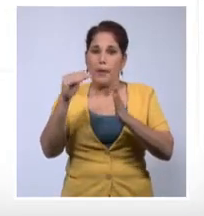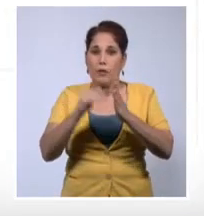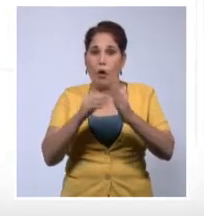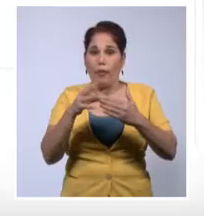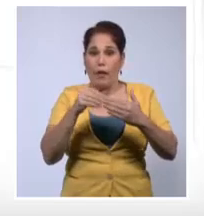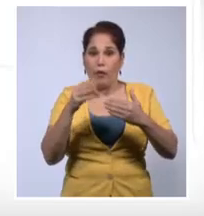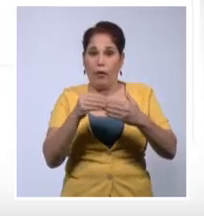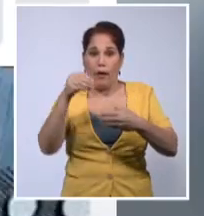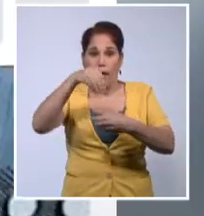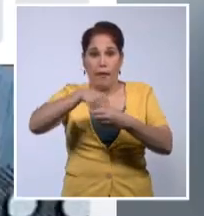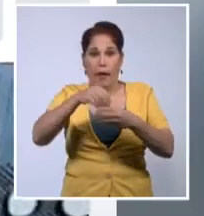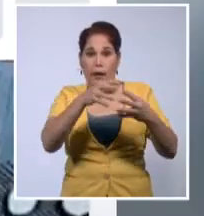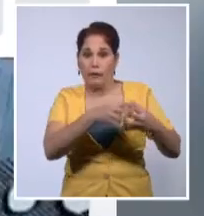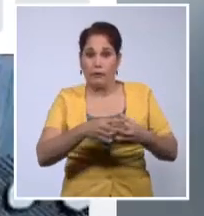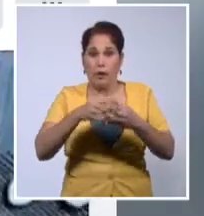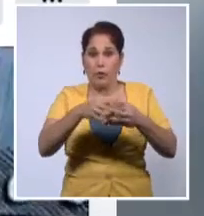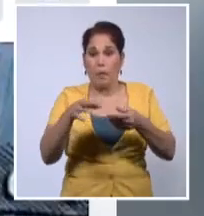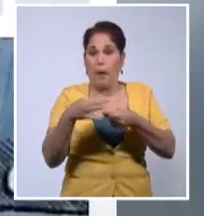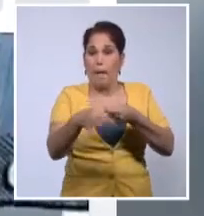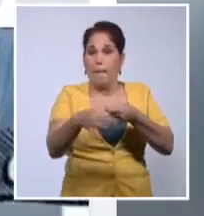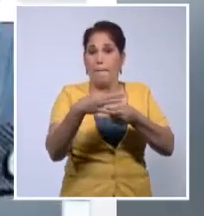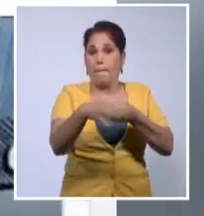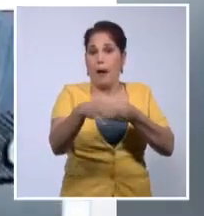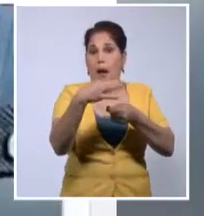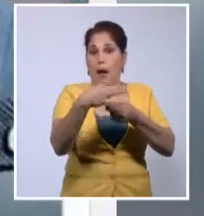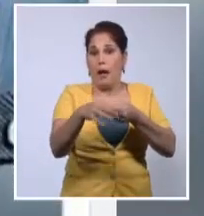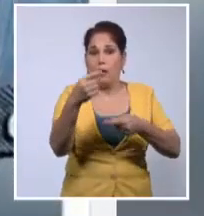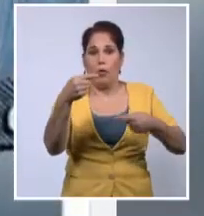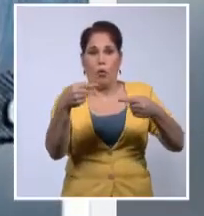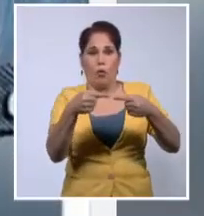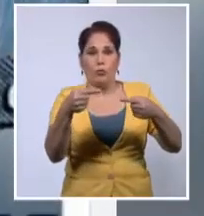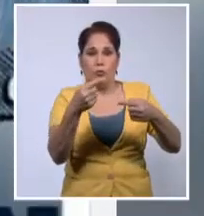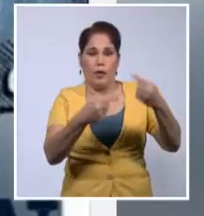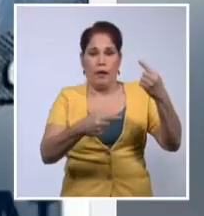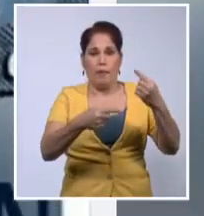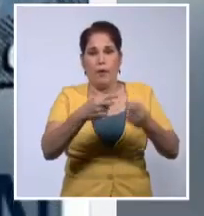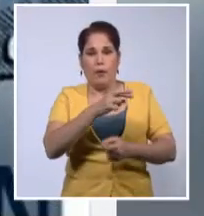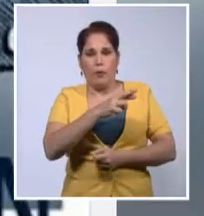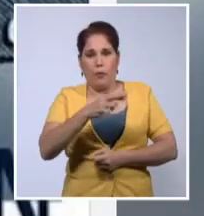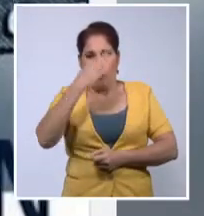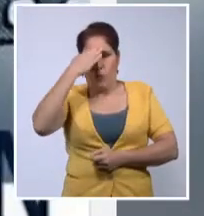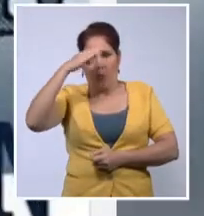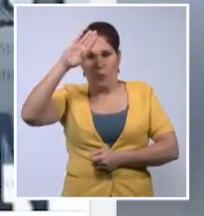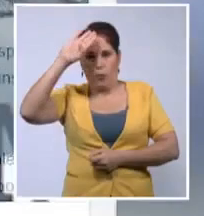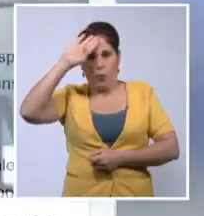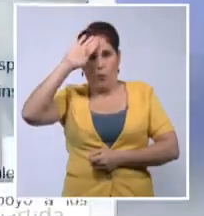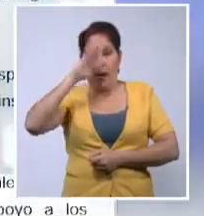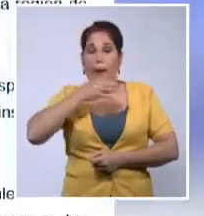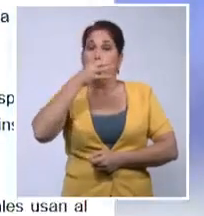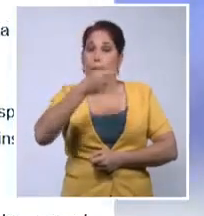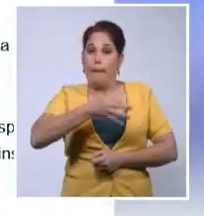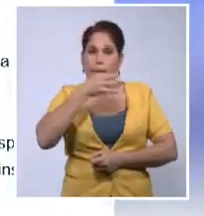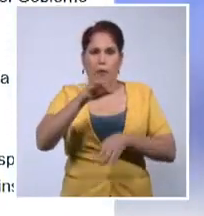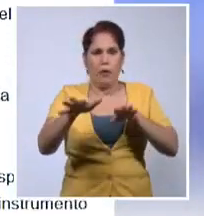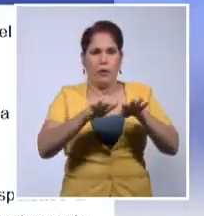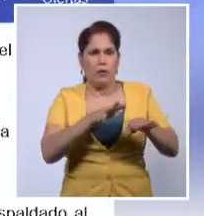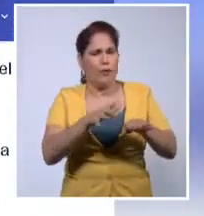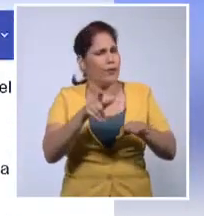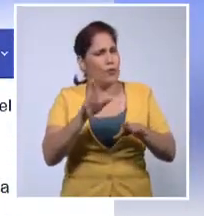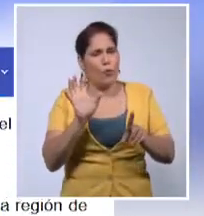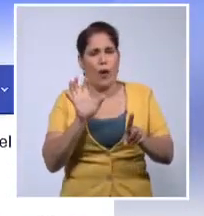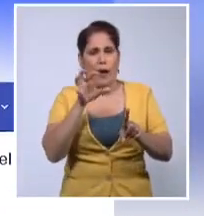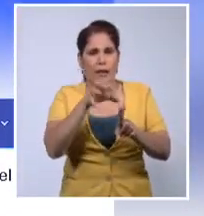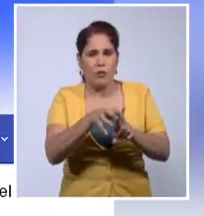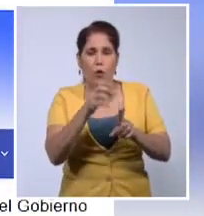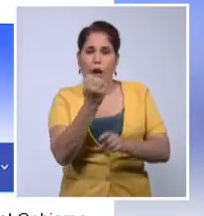estadounidenses para financiar la subversión contra Cuba. El jefe de la diplomacia cubana calificó esa acción como una agresión